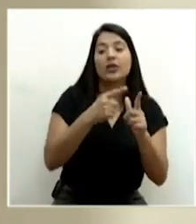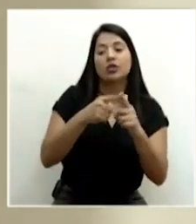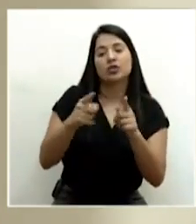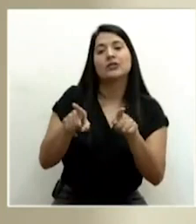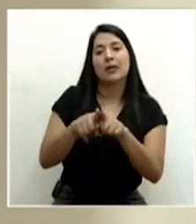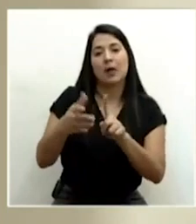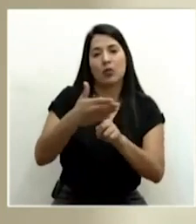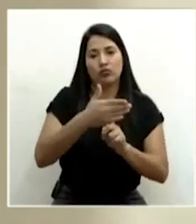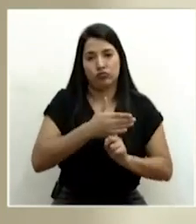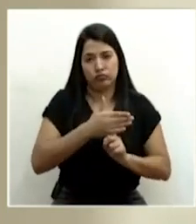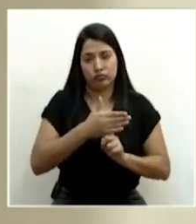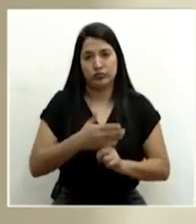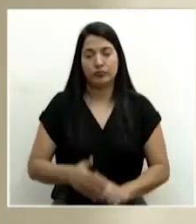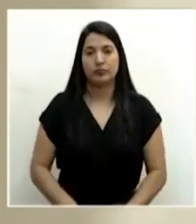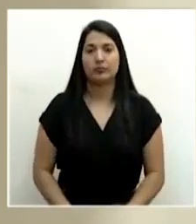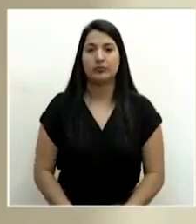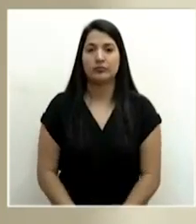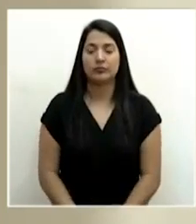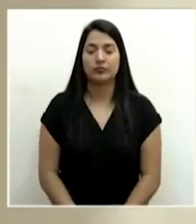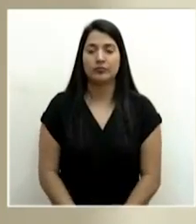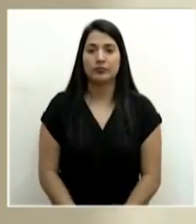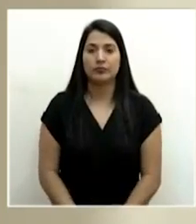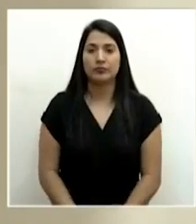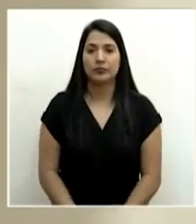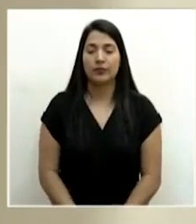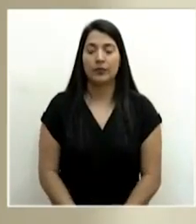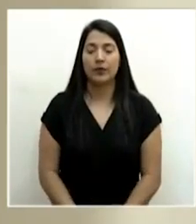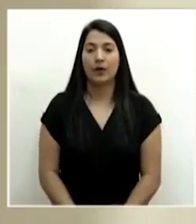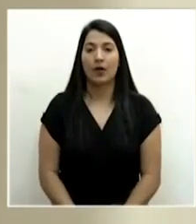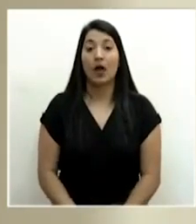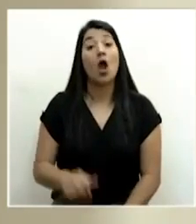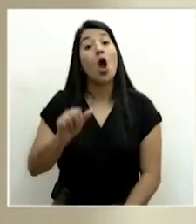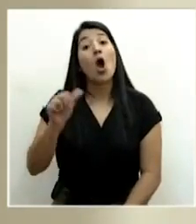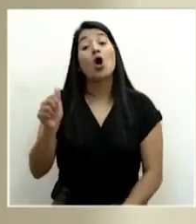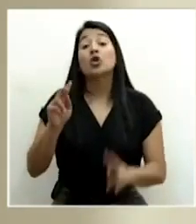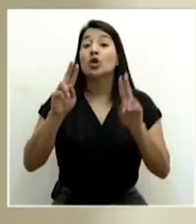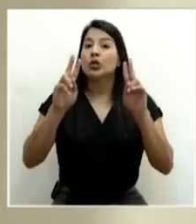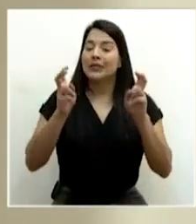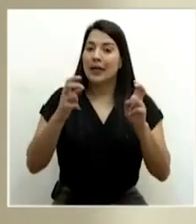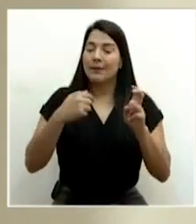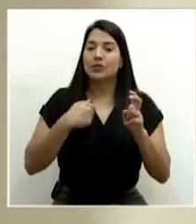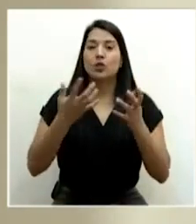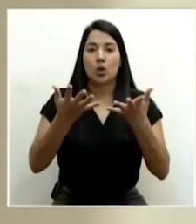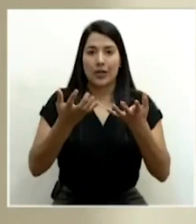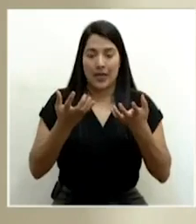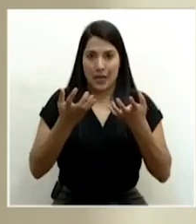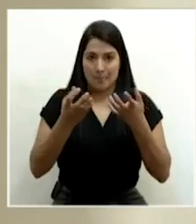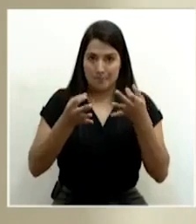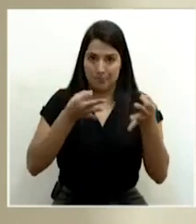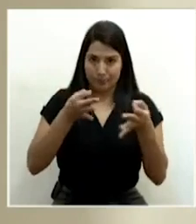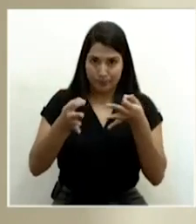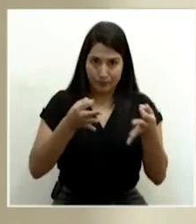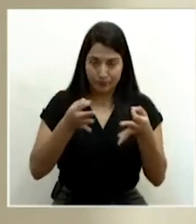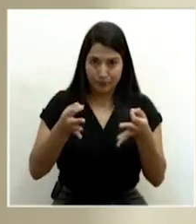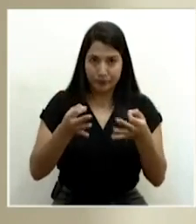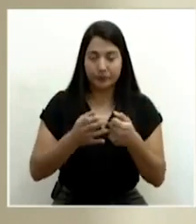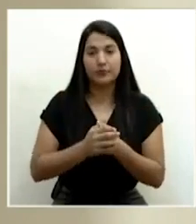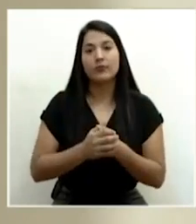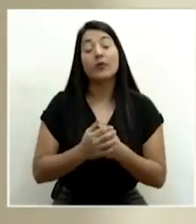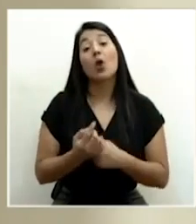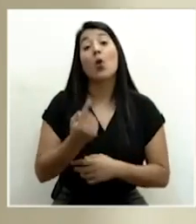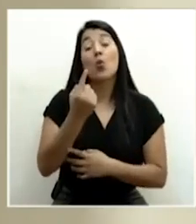en cuarentena. El siguiente tema que quisiera abordar es uno que hemos